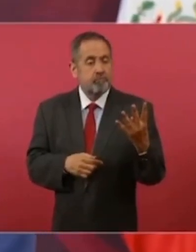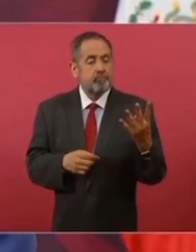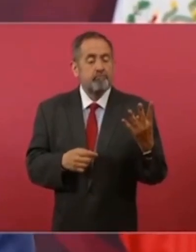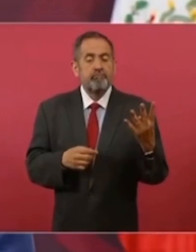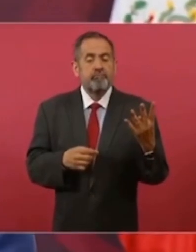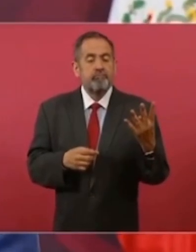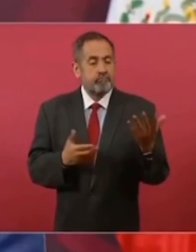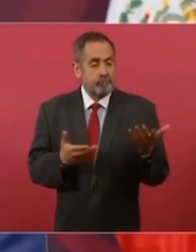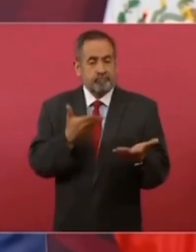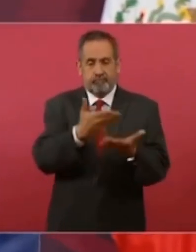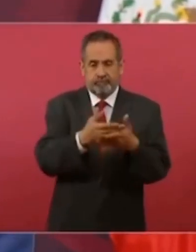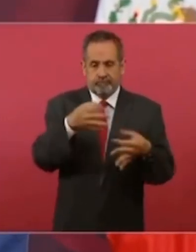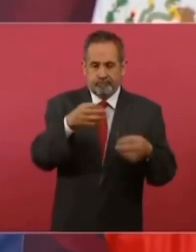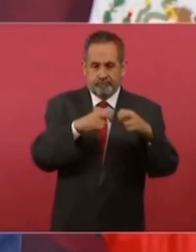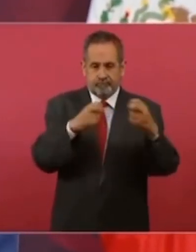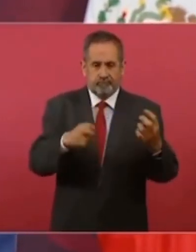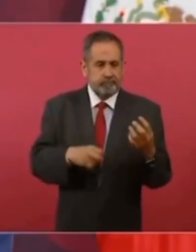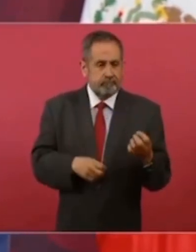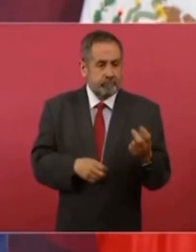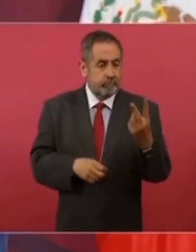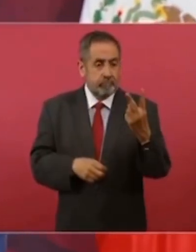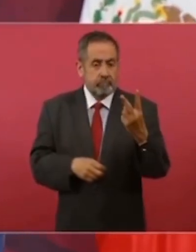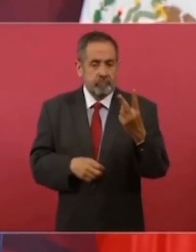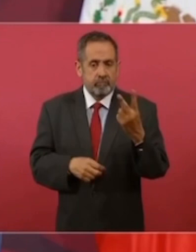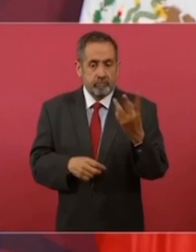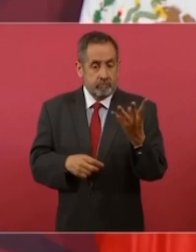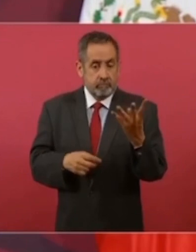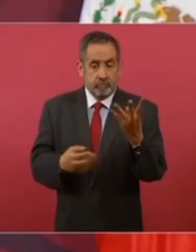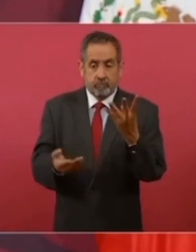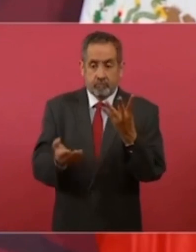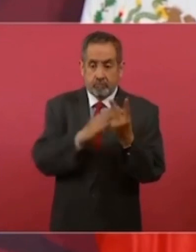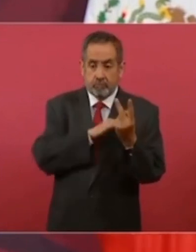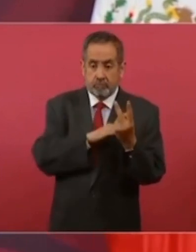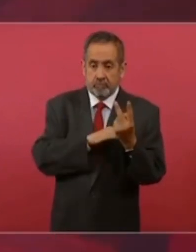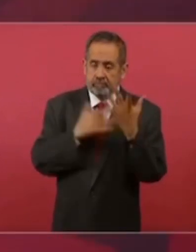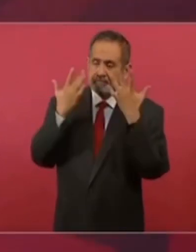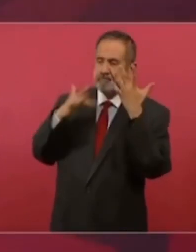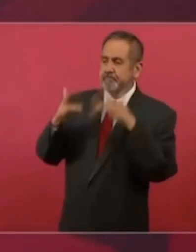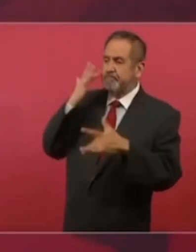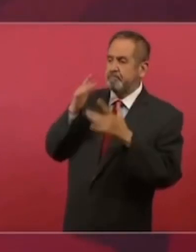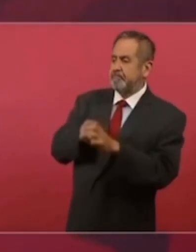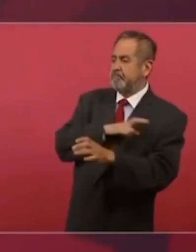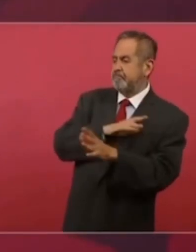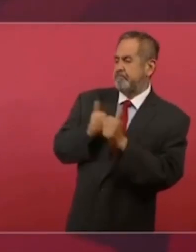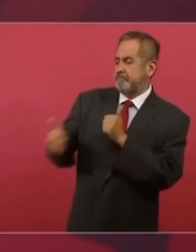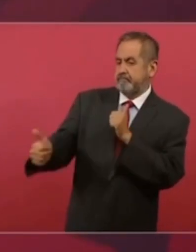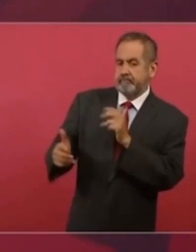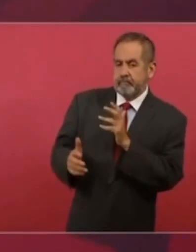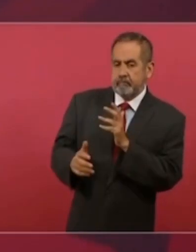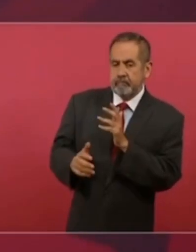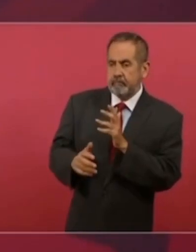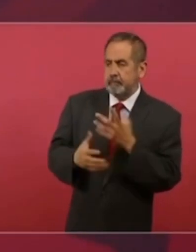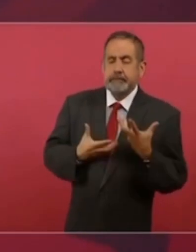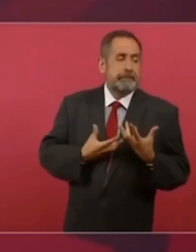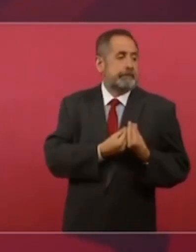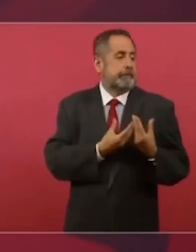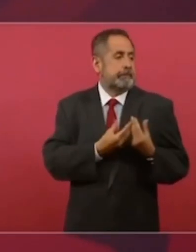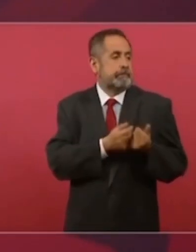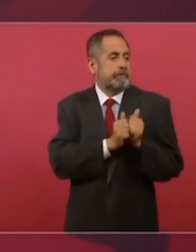a la primera se deslindaron y se fueron a acomodarse